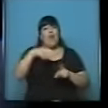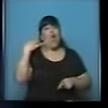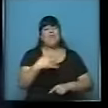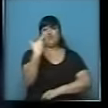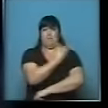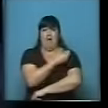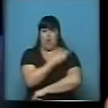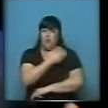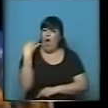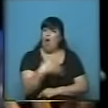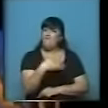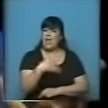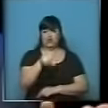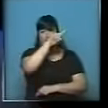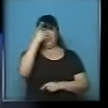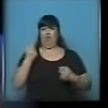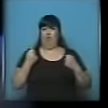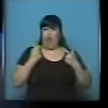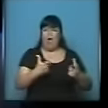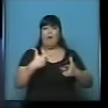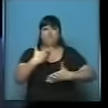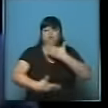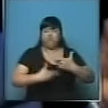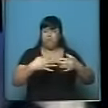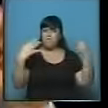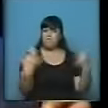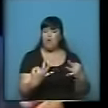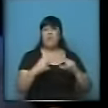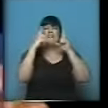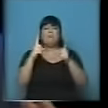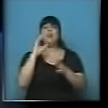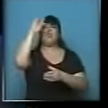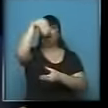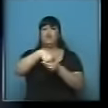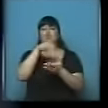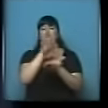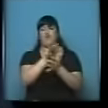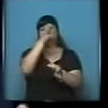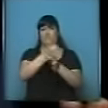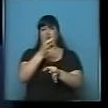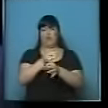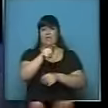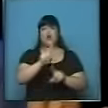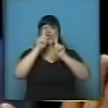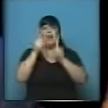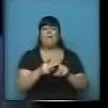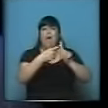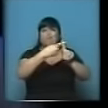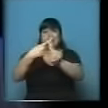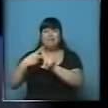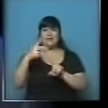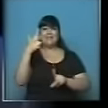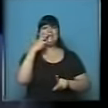vacunas, un avance significativo, sino la inclusión educativa. La conectividad, 3.000